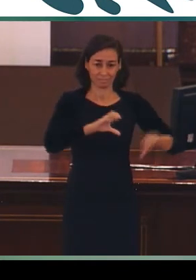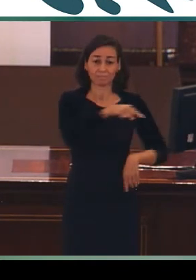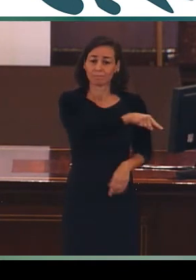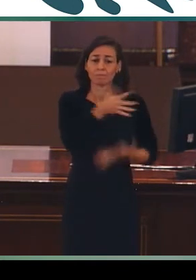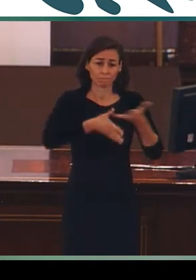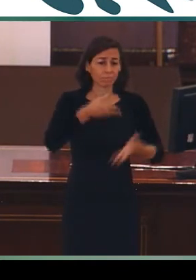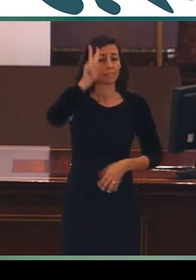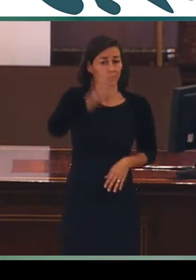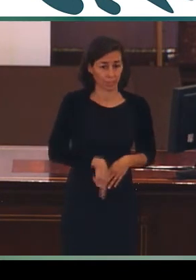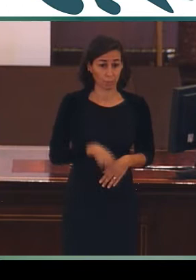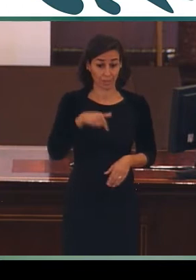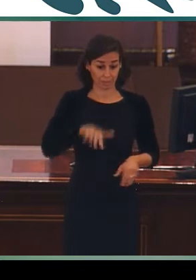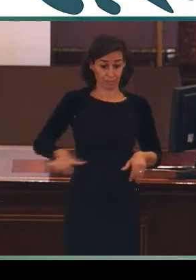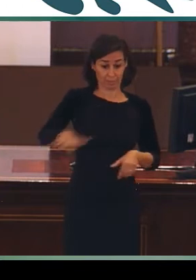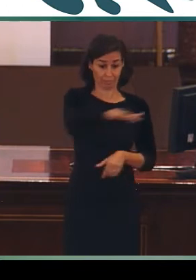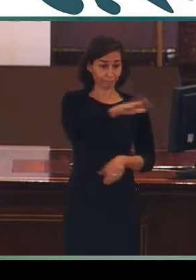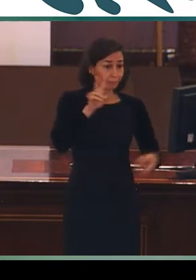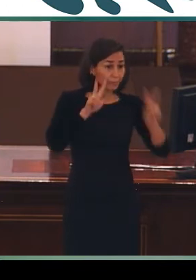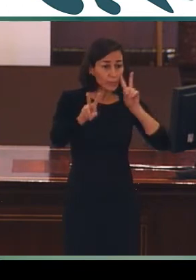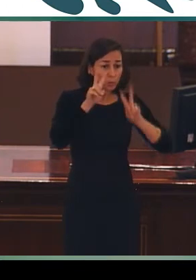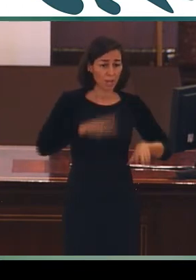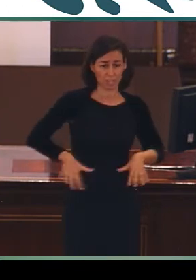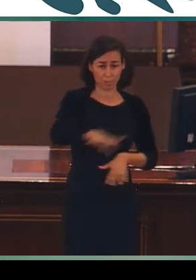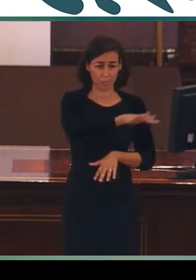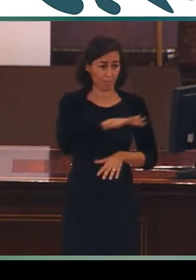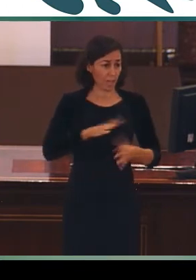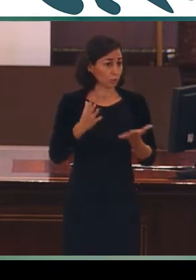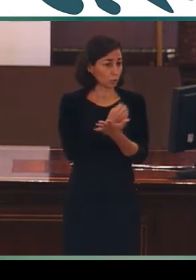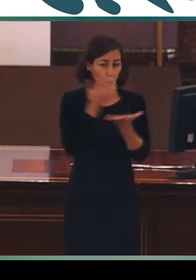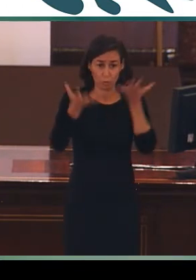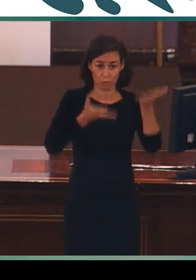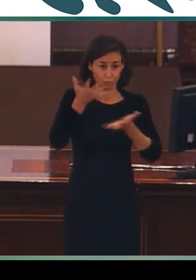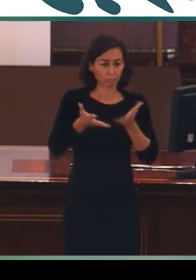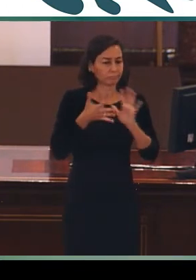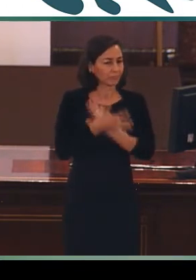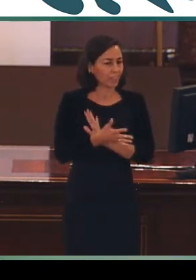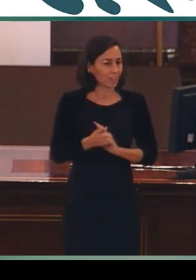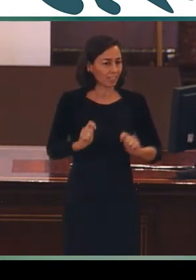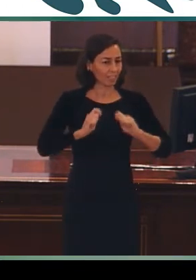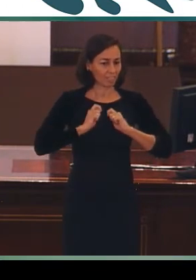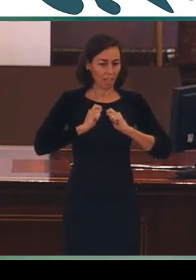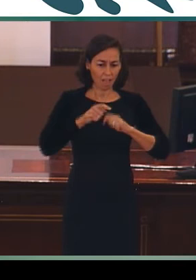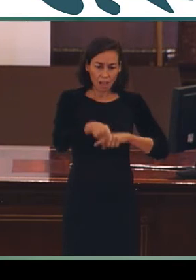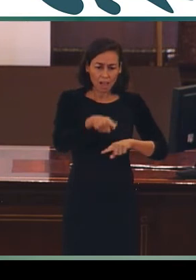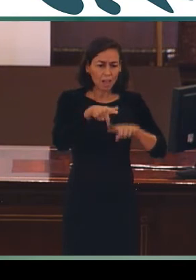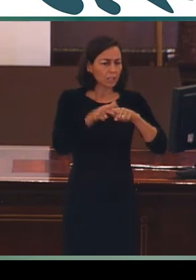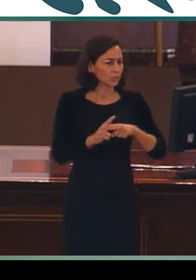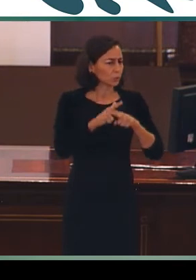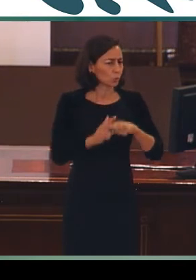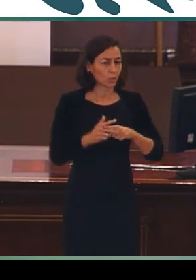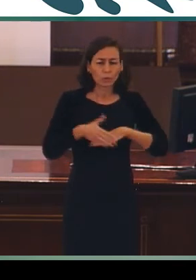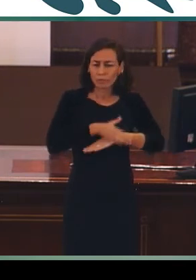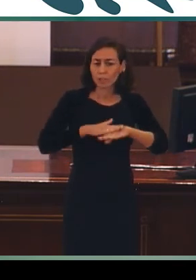complejidad visual, espacial, gestual y manual, que se traducen con aparente sencillez en un instrumento básico de